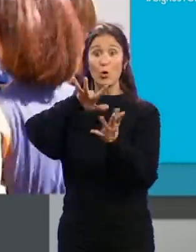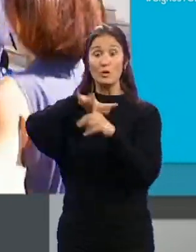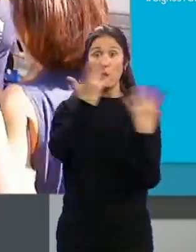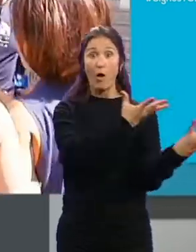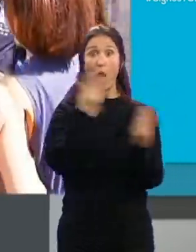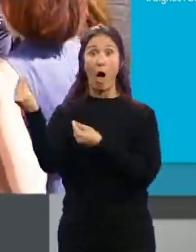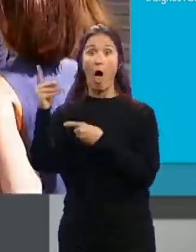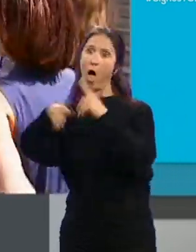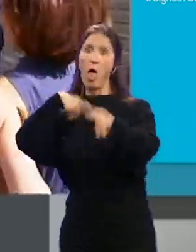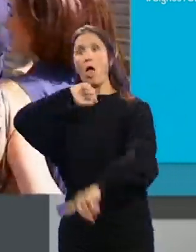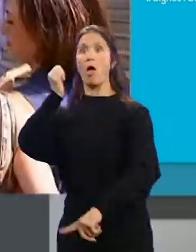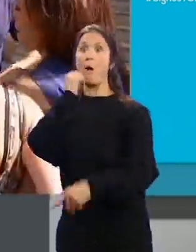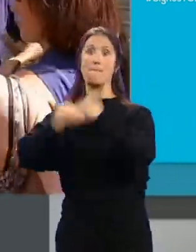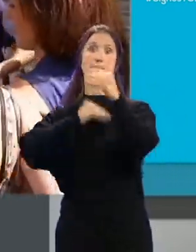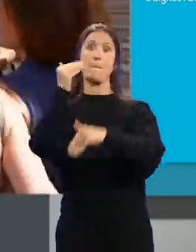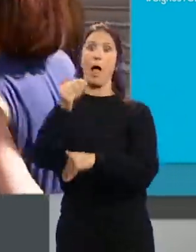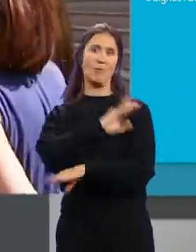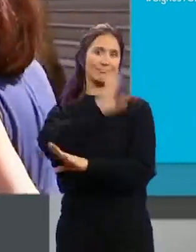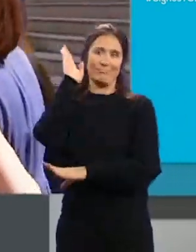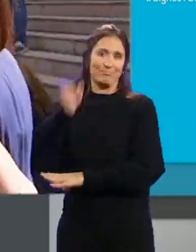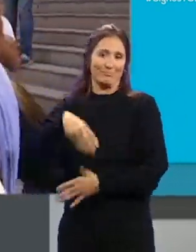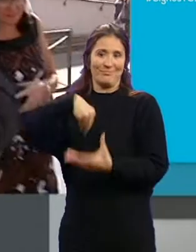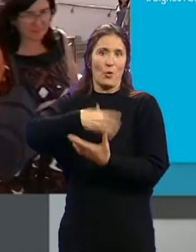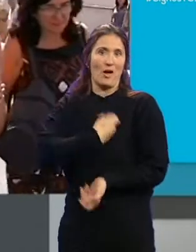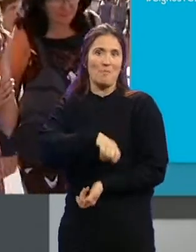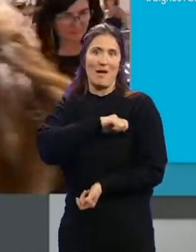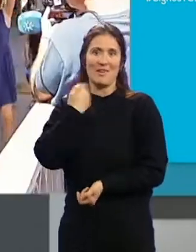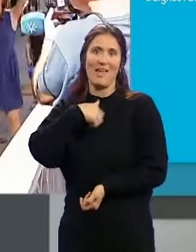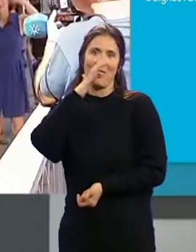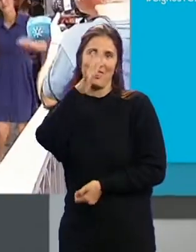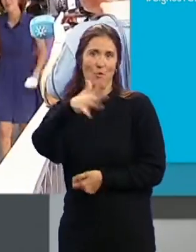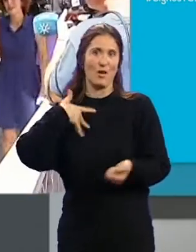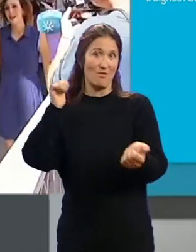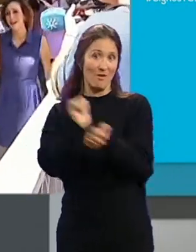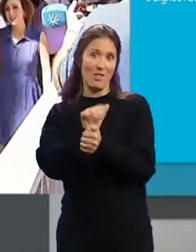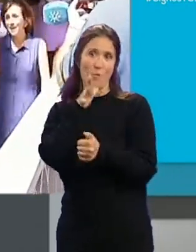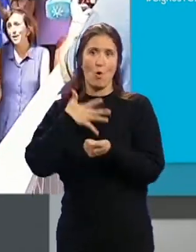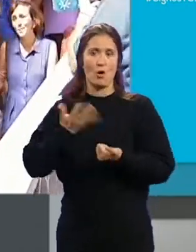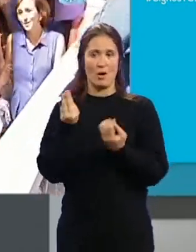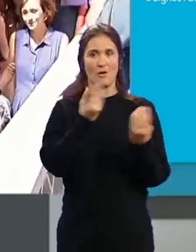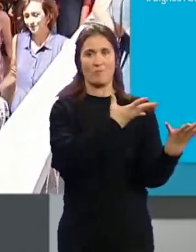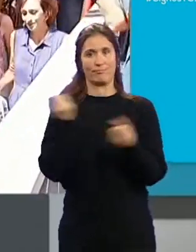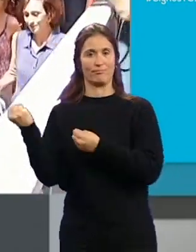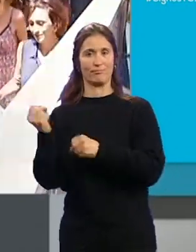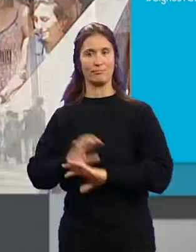hijos... ...por la que fue procesada y condenada en España... ...a cinco años de prisión por sustracción de menores.